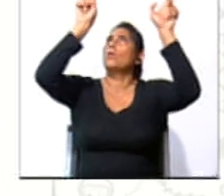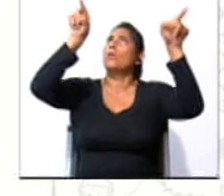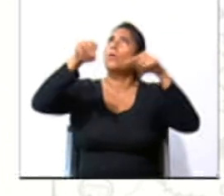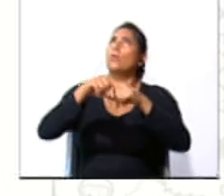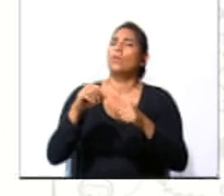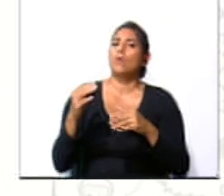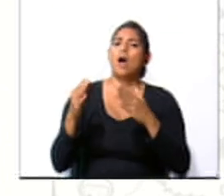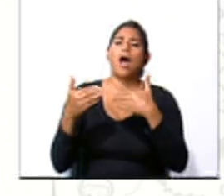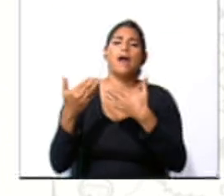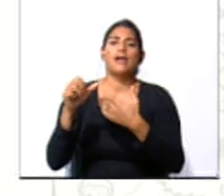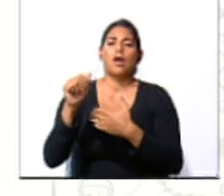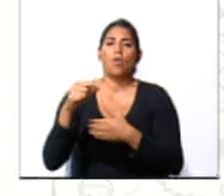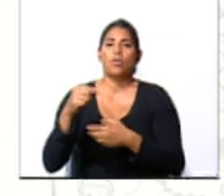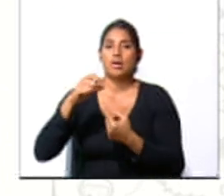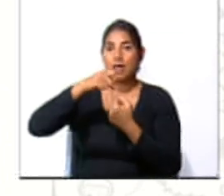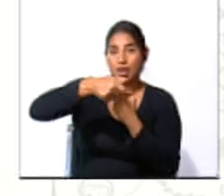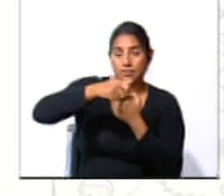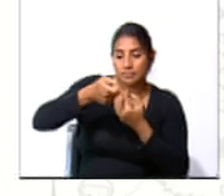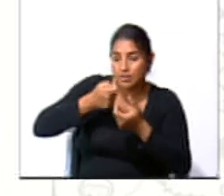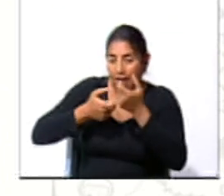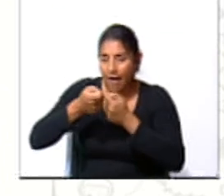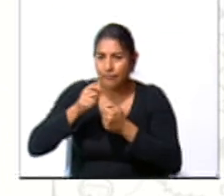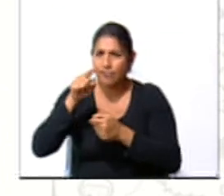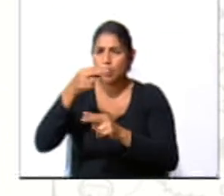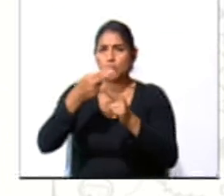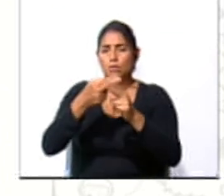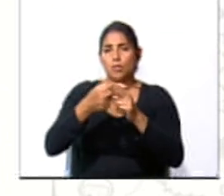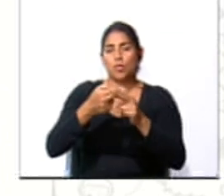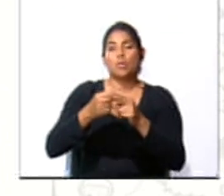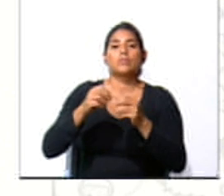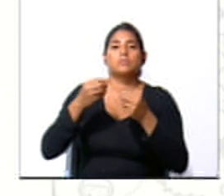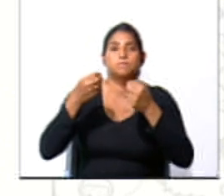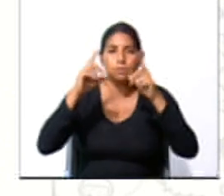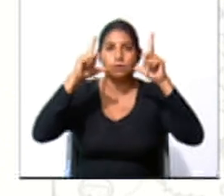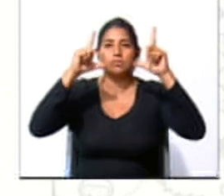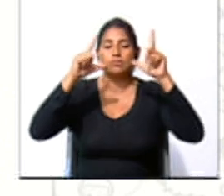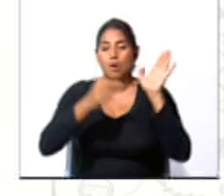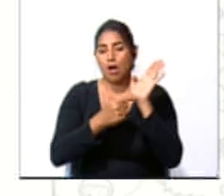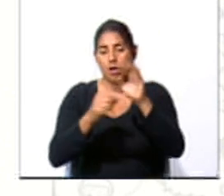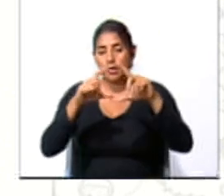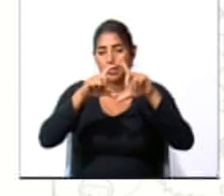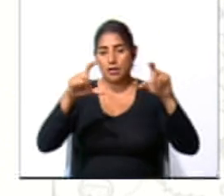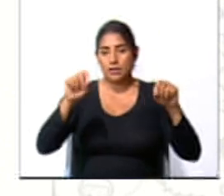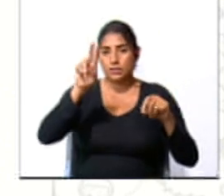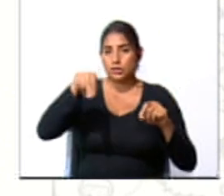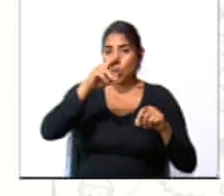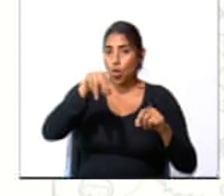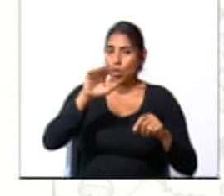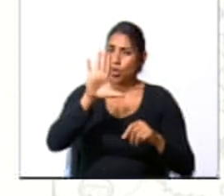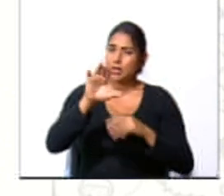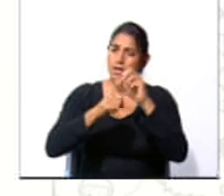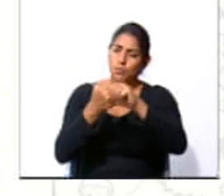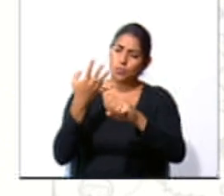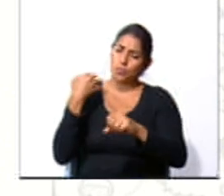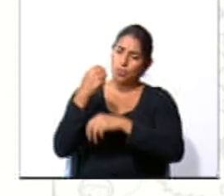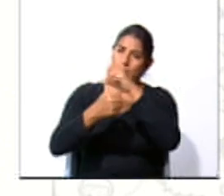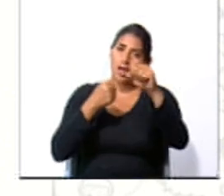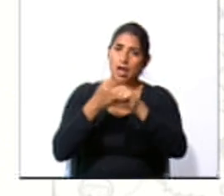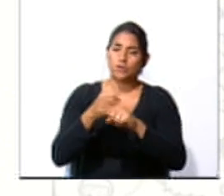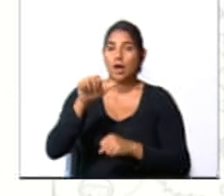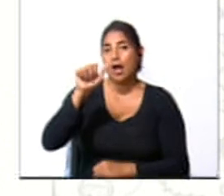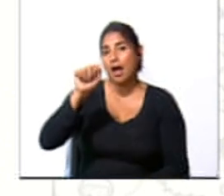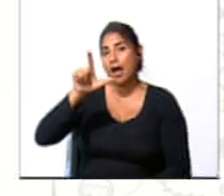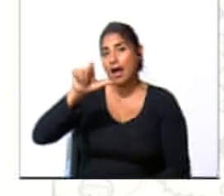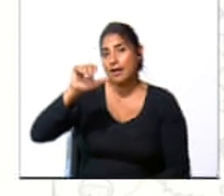alegoría del café y el banana, la cual fue utilizada para ilustrar el billete de cinco colones y fue creada por